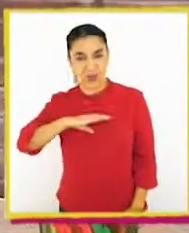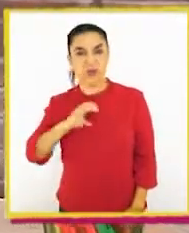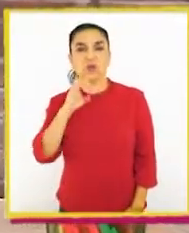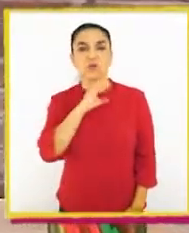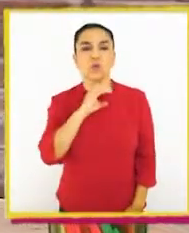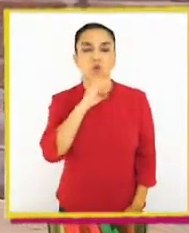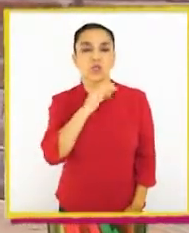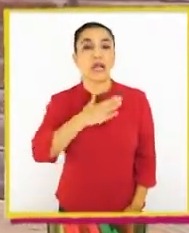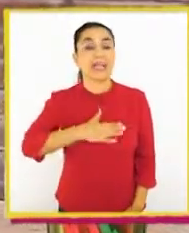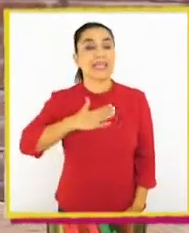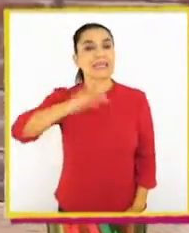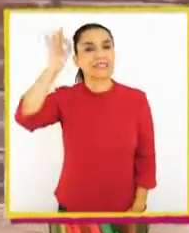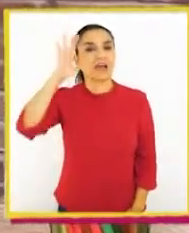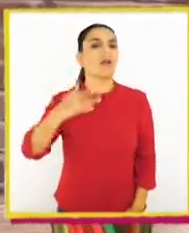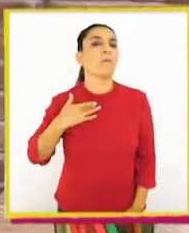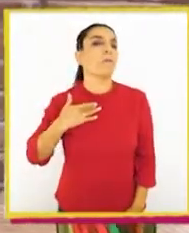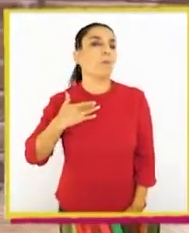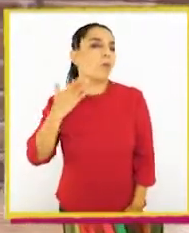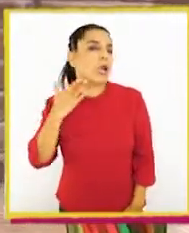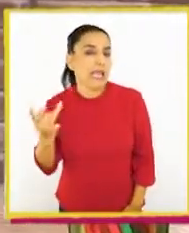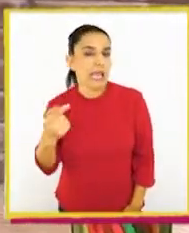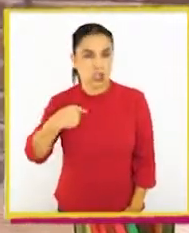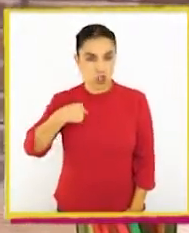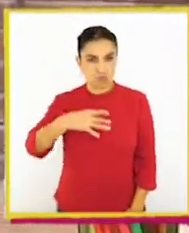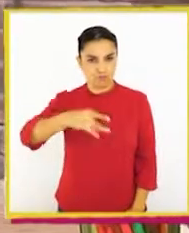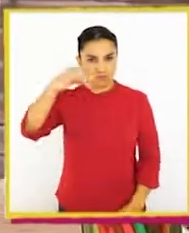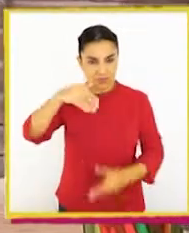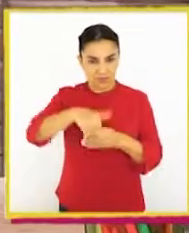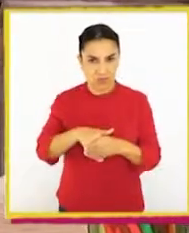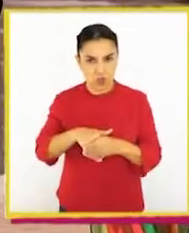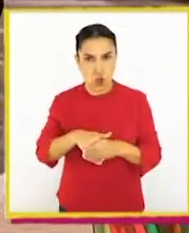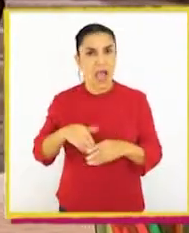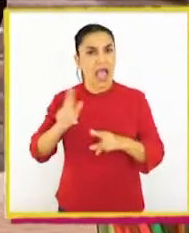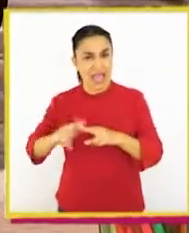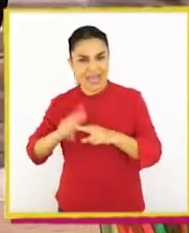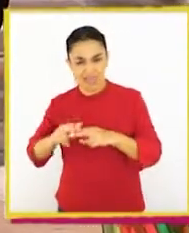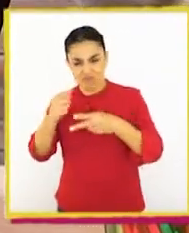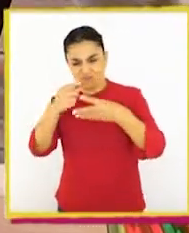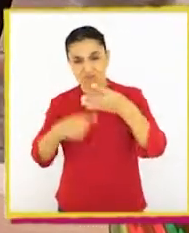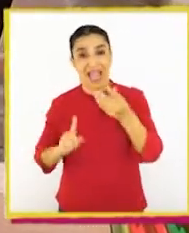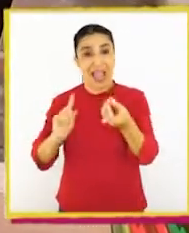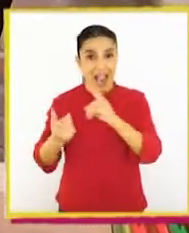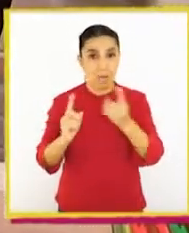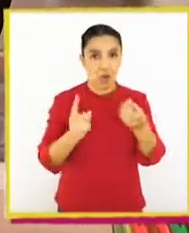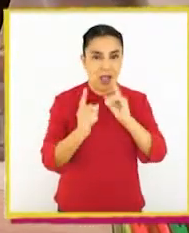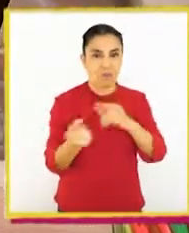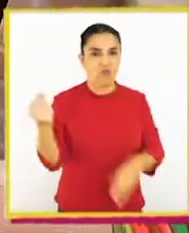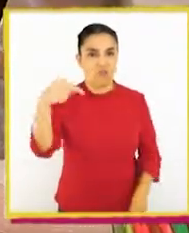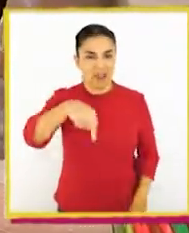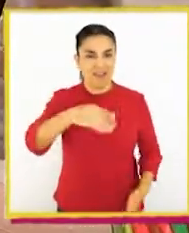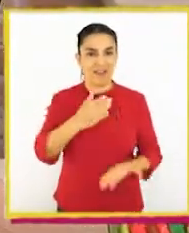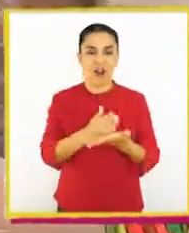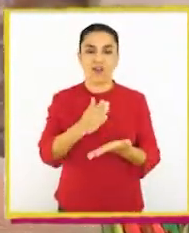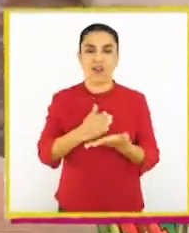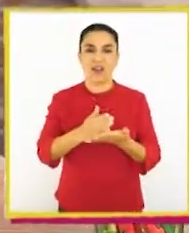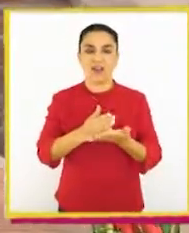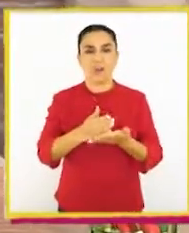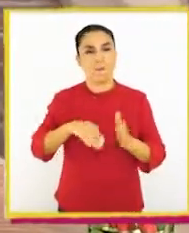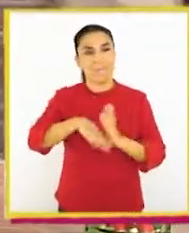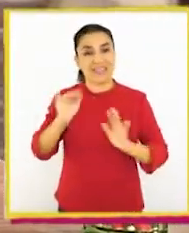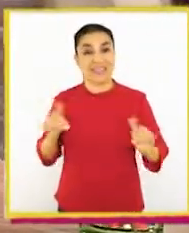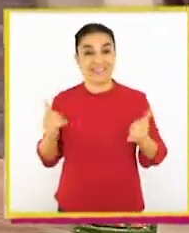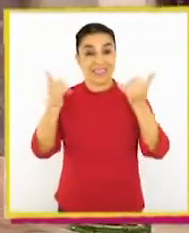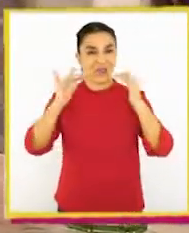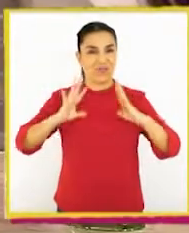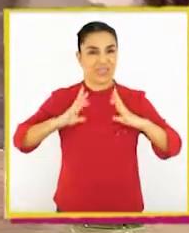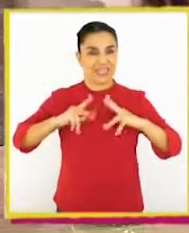¿Quieren saber por qué votar por mí? Haré muchos cambios para que venir al colegio sea mucho más entretenido